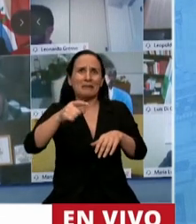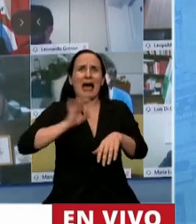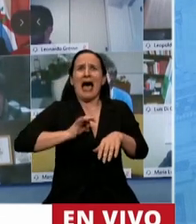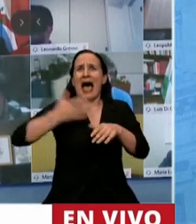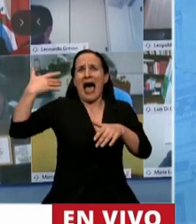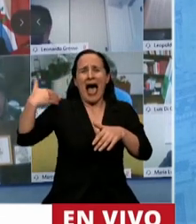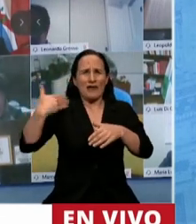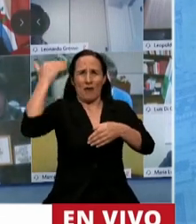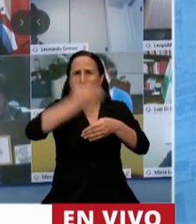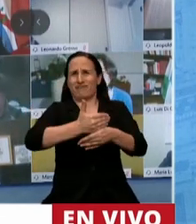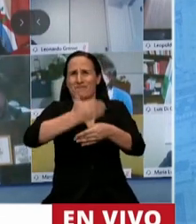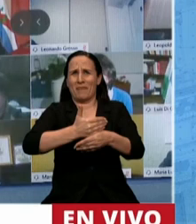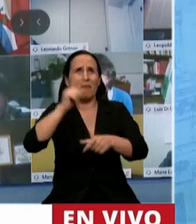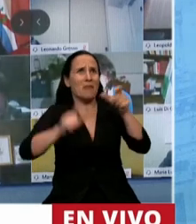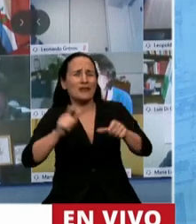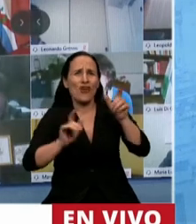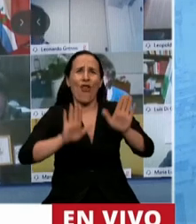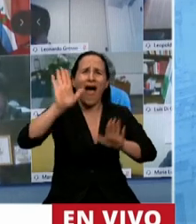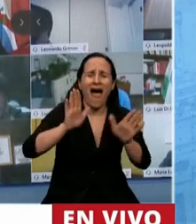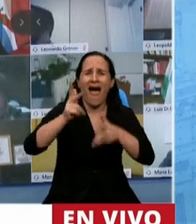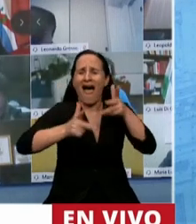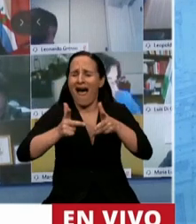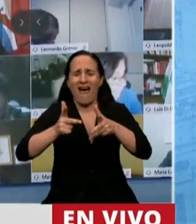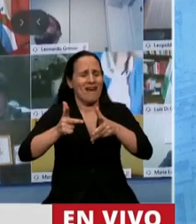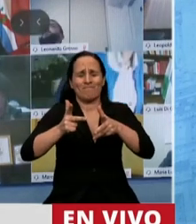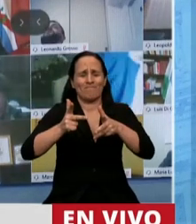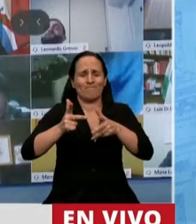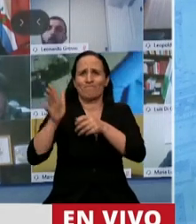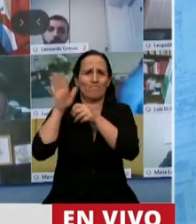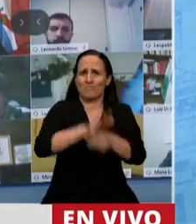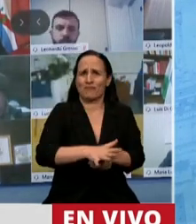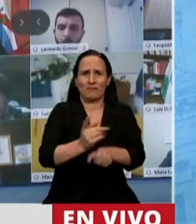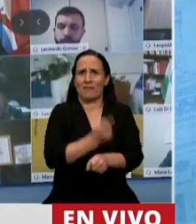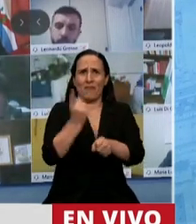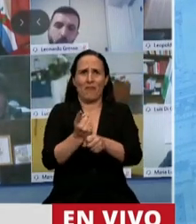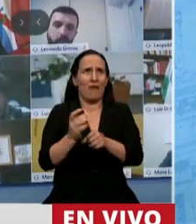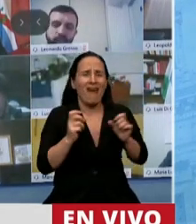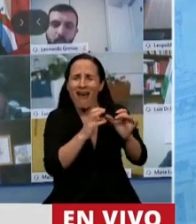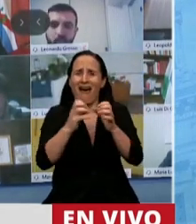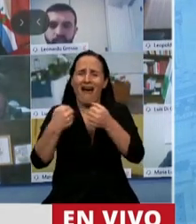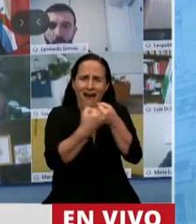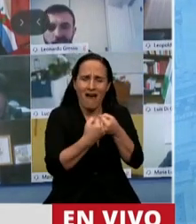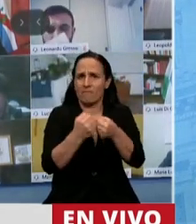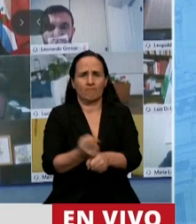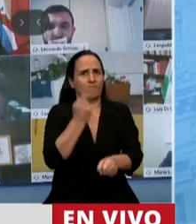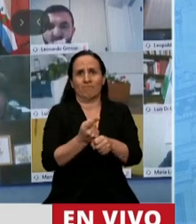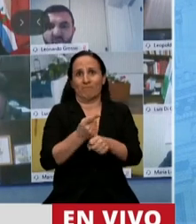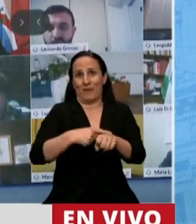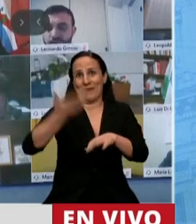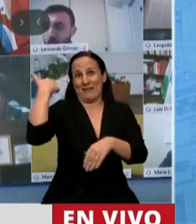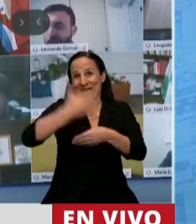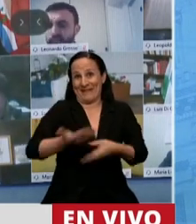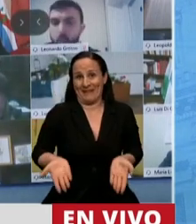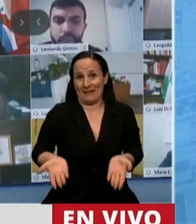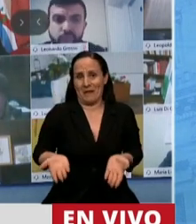ni de minorías ni de mayoría se podían escuchar, mucho menos llegar a consensos. Muchos otros colegas de este cuerpo